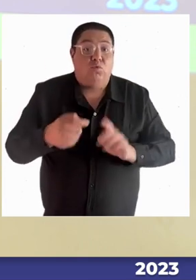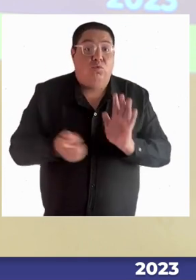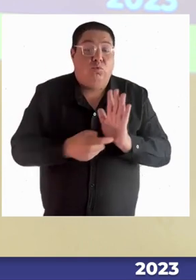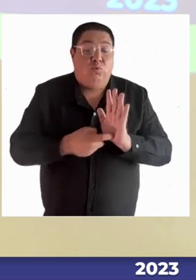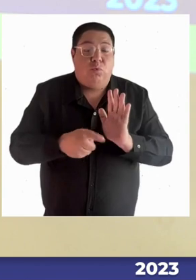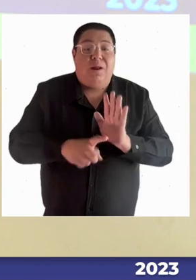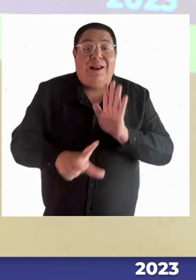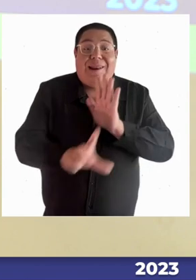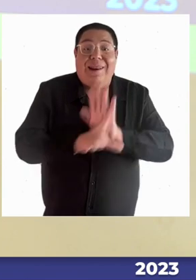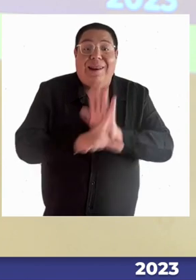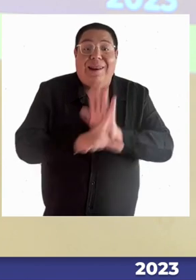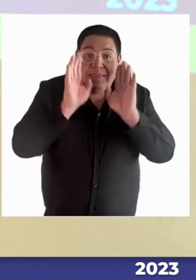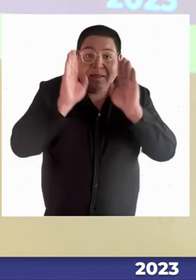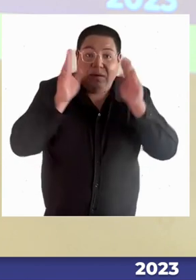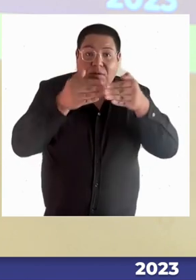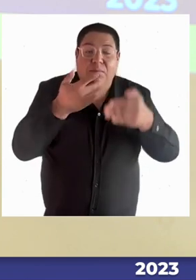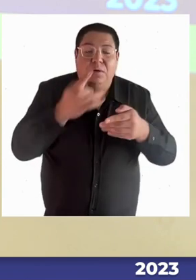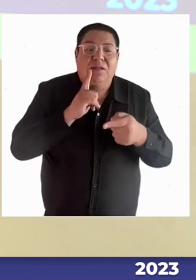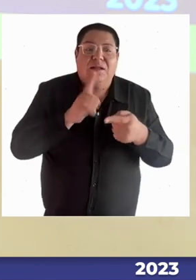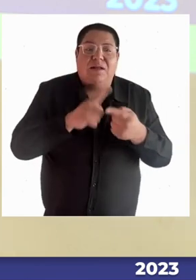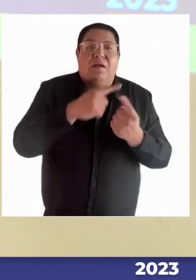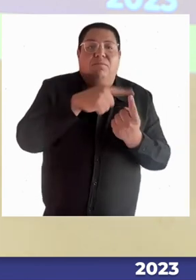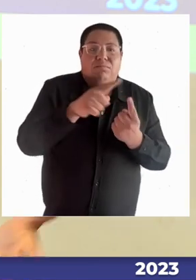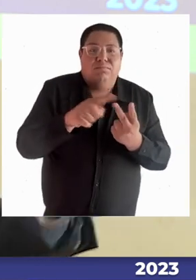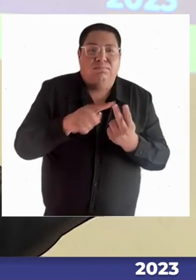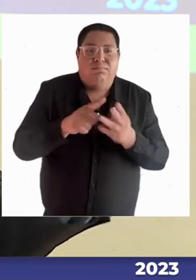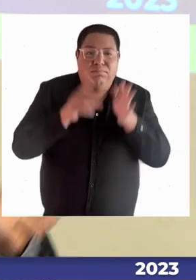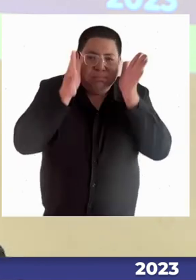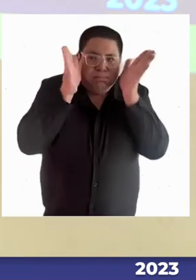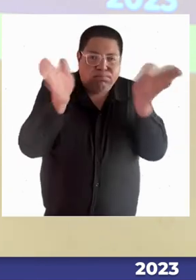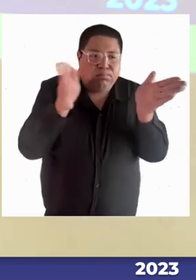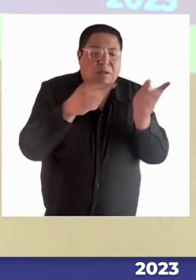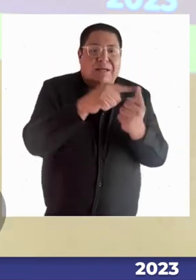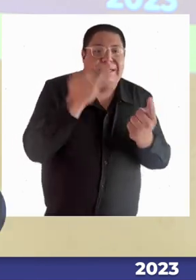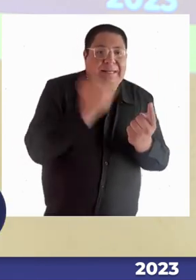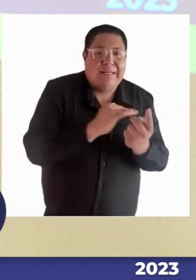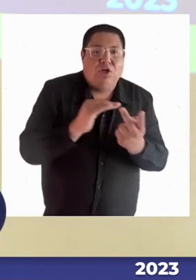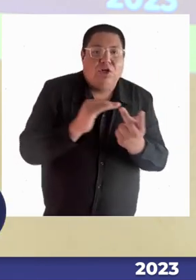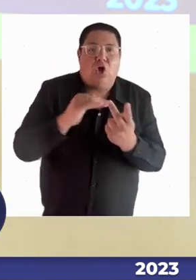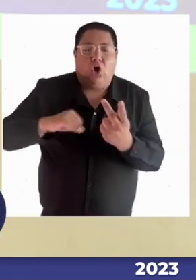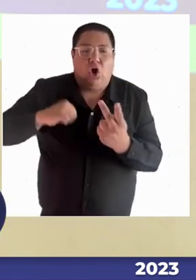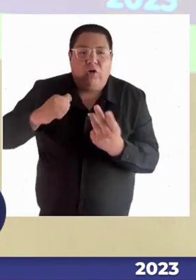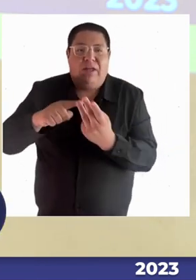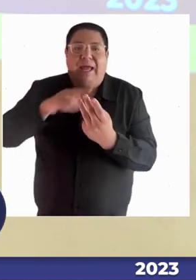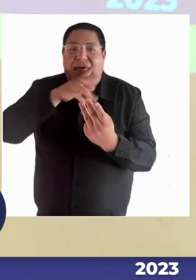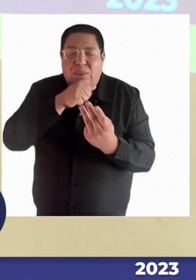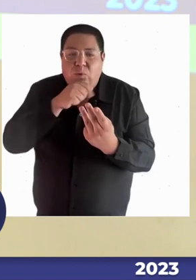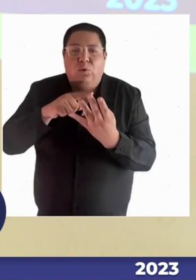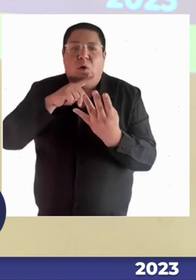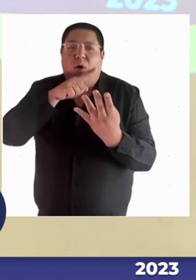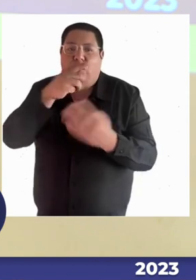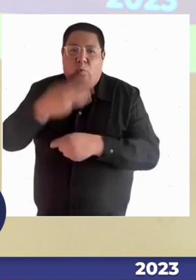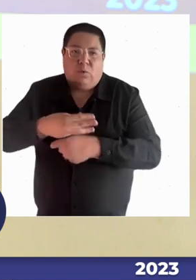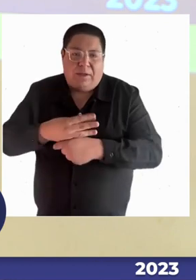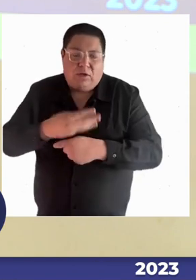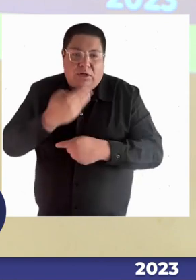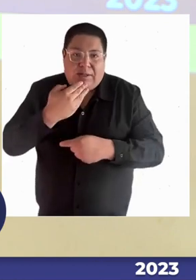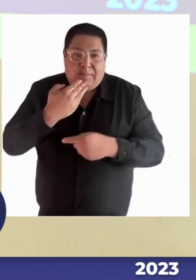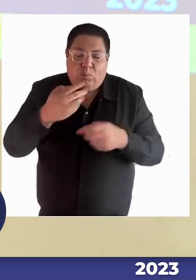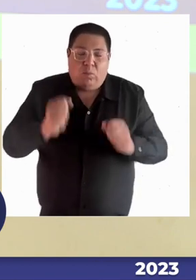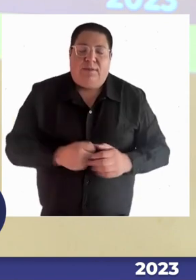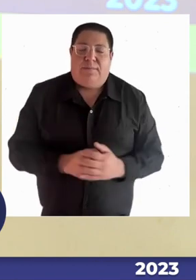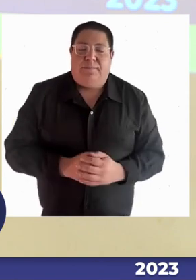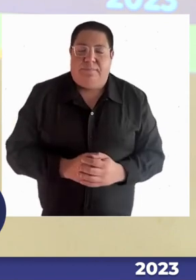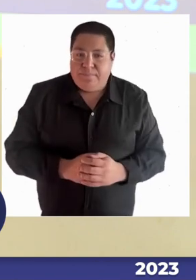esa, donde vemos los enormes esfuerzos que han hecho comunidades como las tuyas, en el sentido de